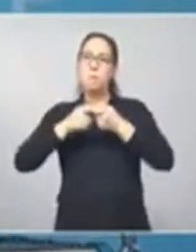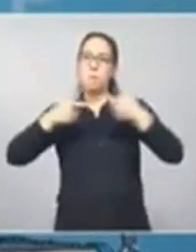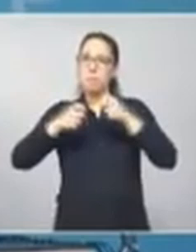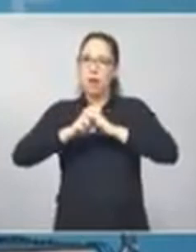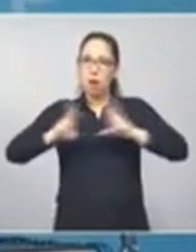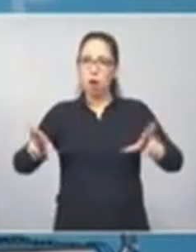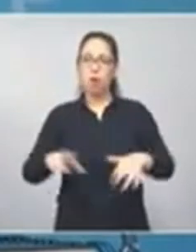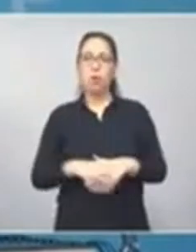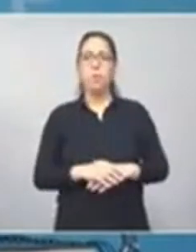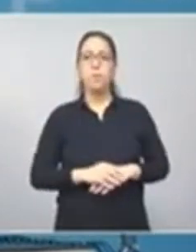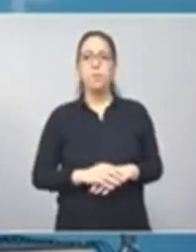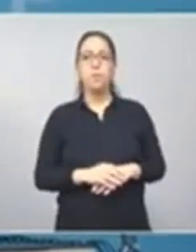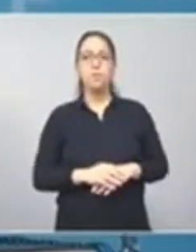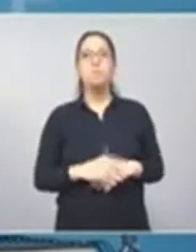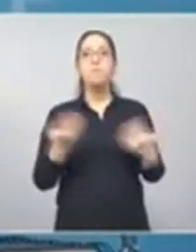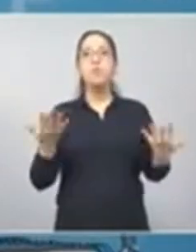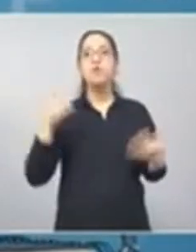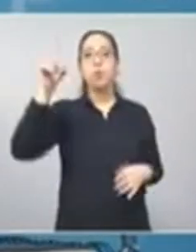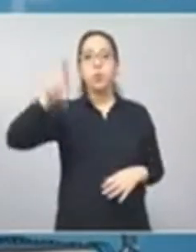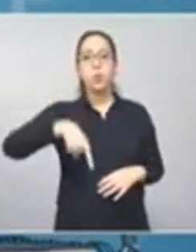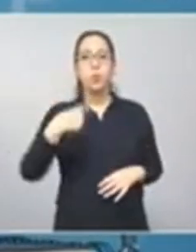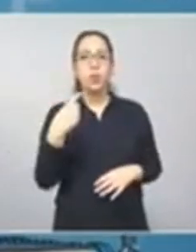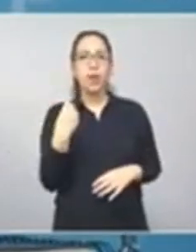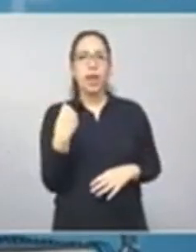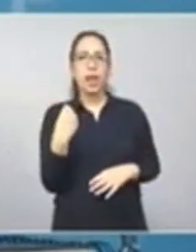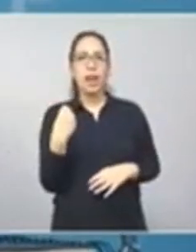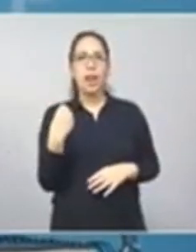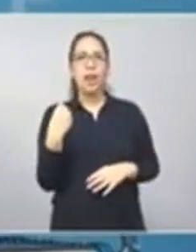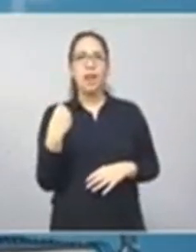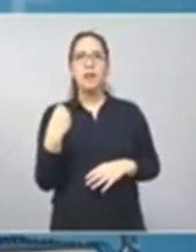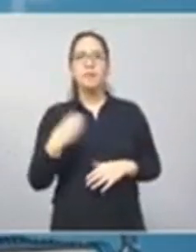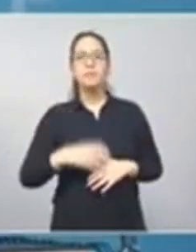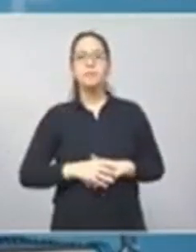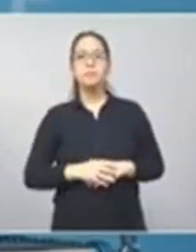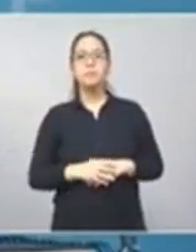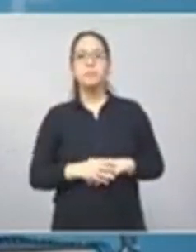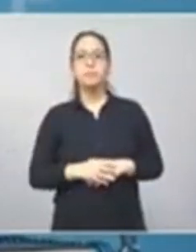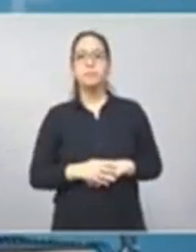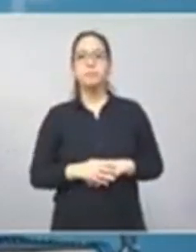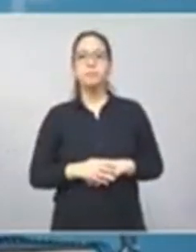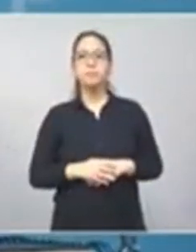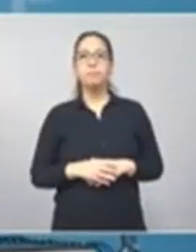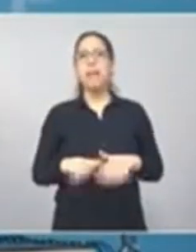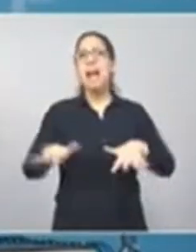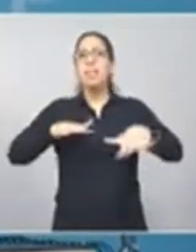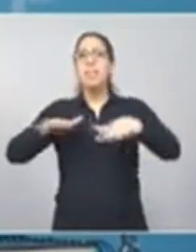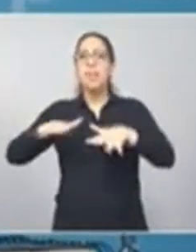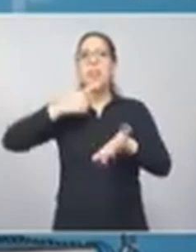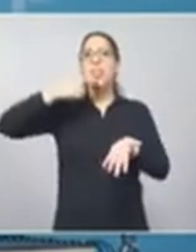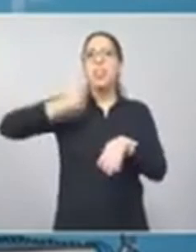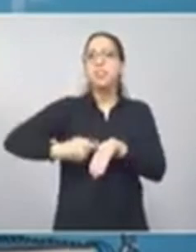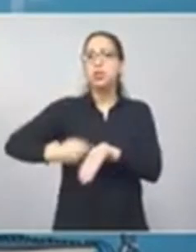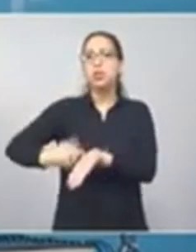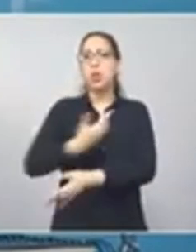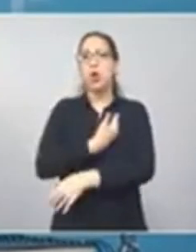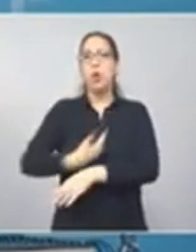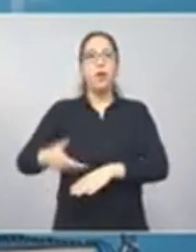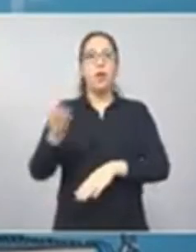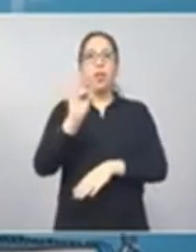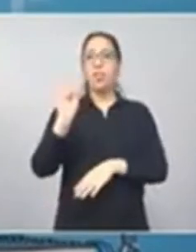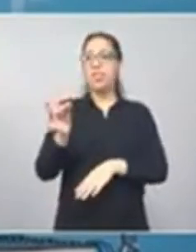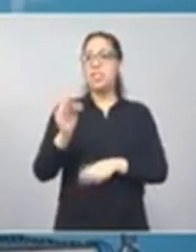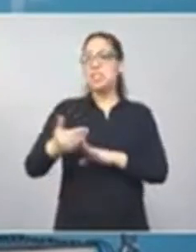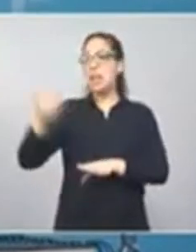Lógicamente, esta situación es producto de las políticas macroeconómicas que se están llevando adelante, de las medidas que se han tomado desde diciembre